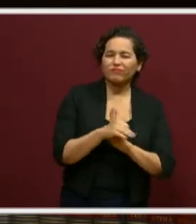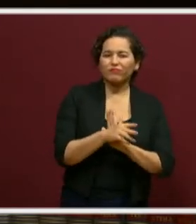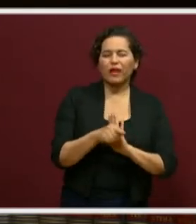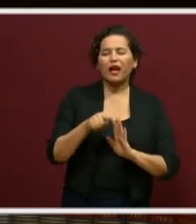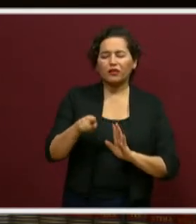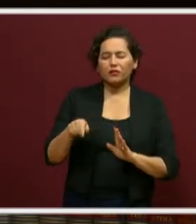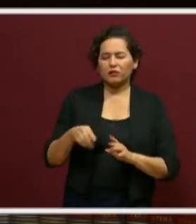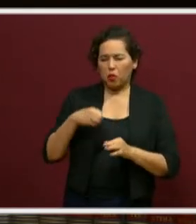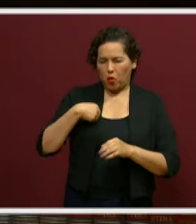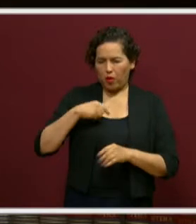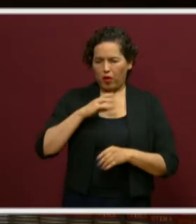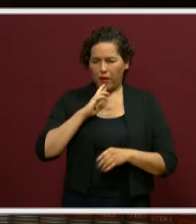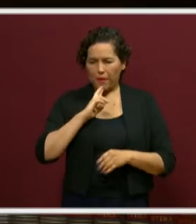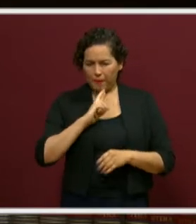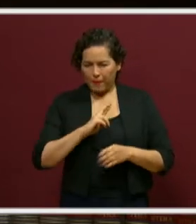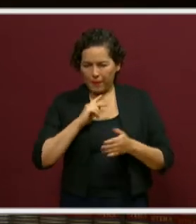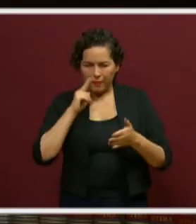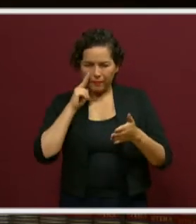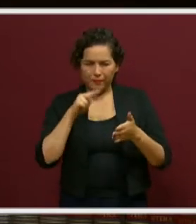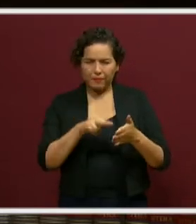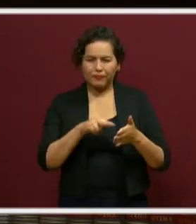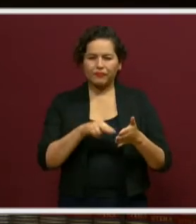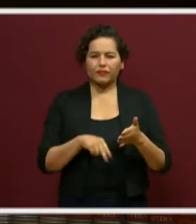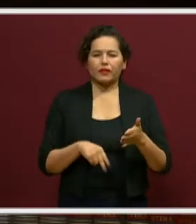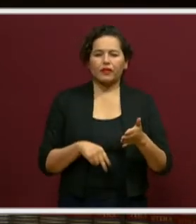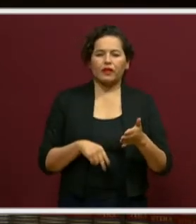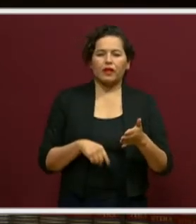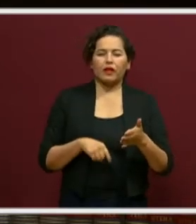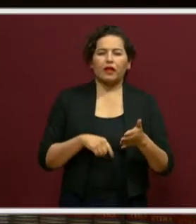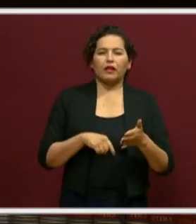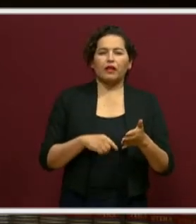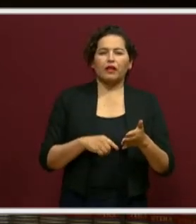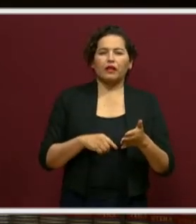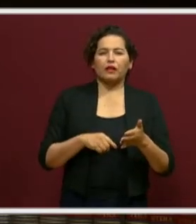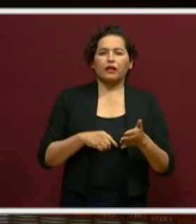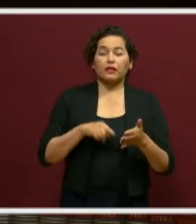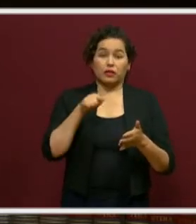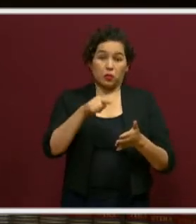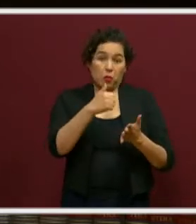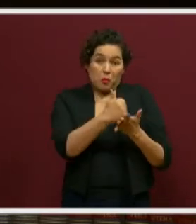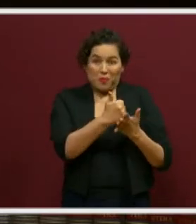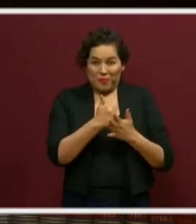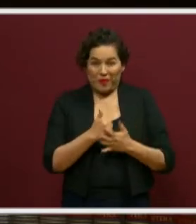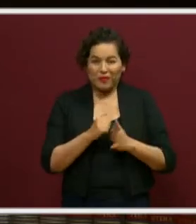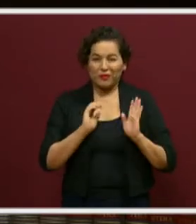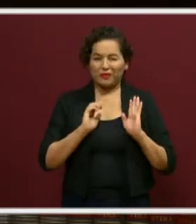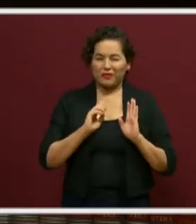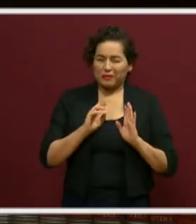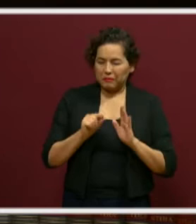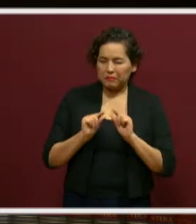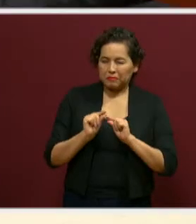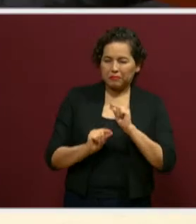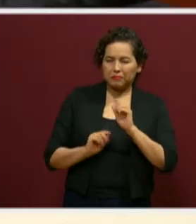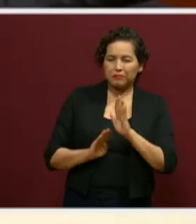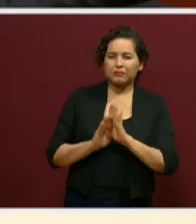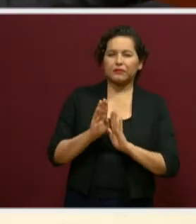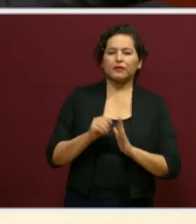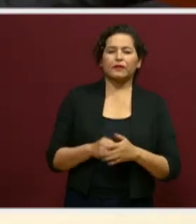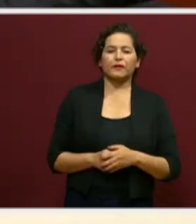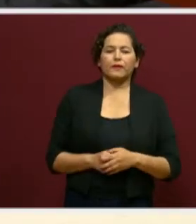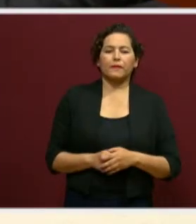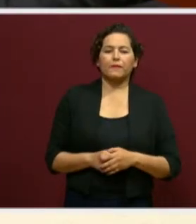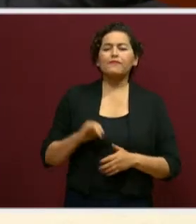respondiendo directamente de lo que resulta en la encuesta. Y si tú me ayudas, vamos avanzando. Así es, vamos a ir